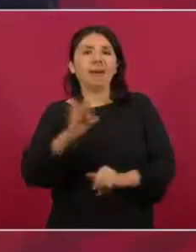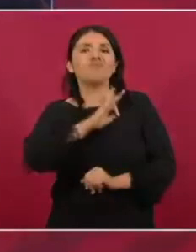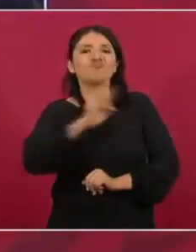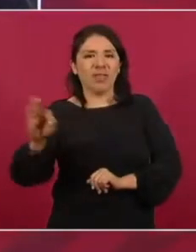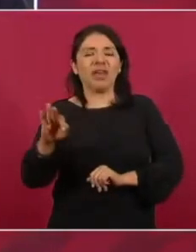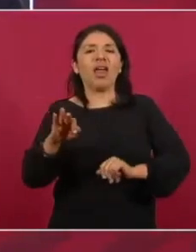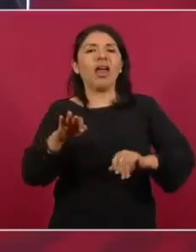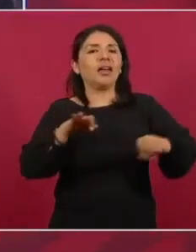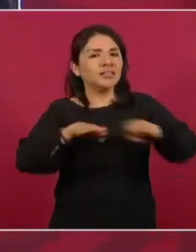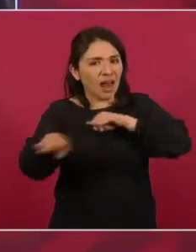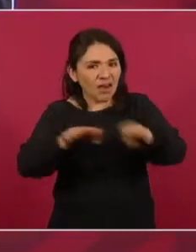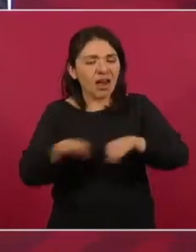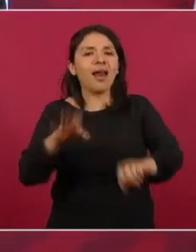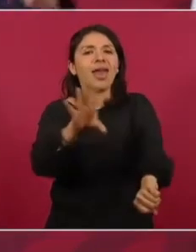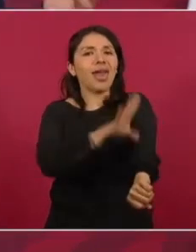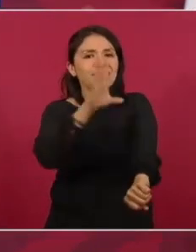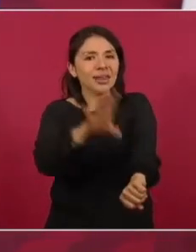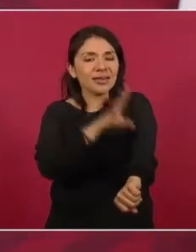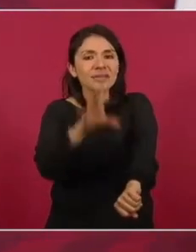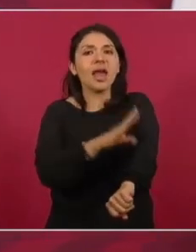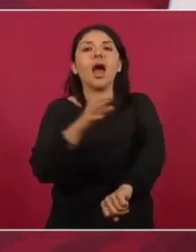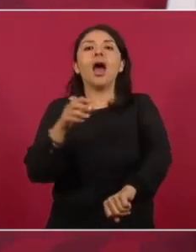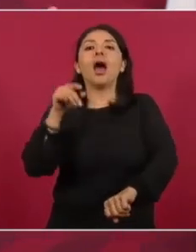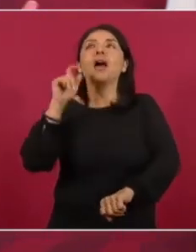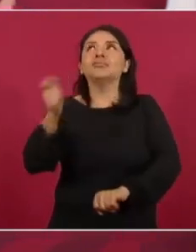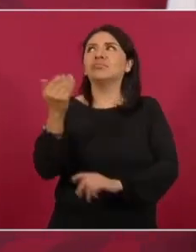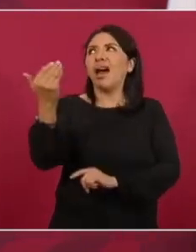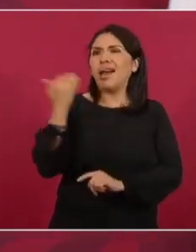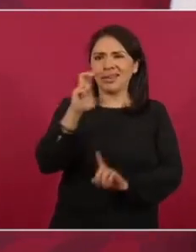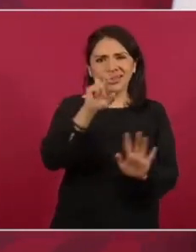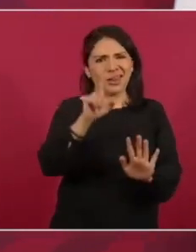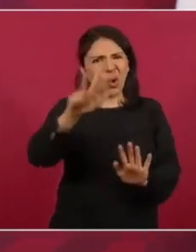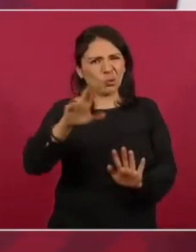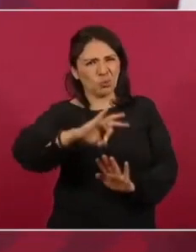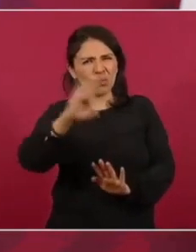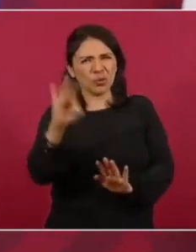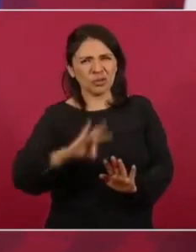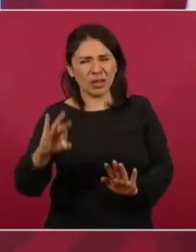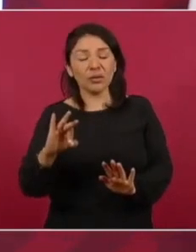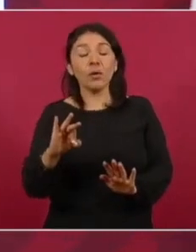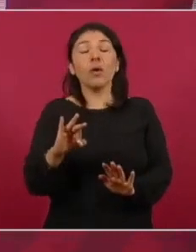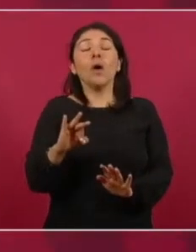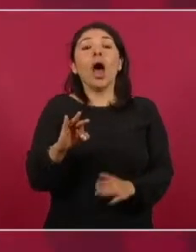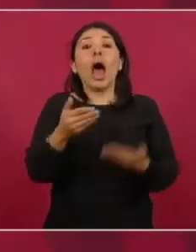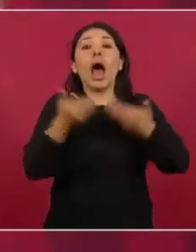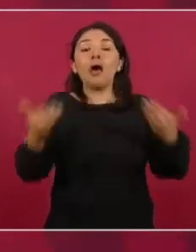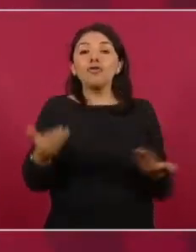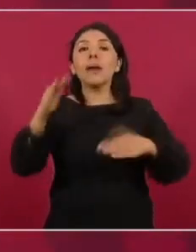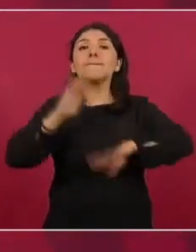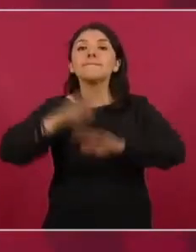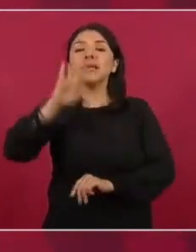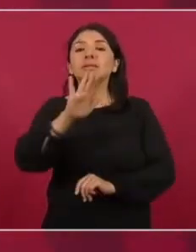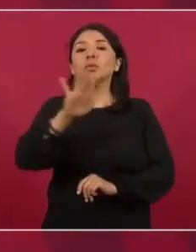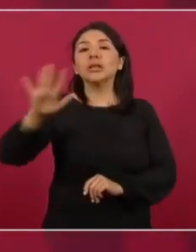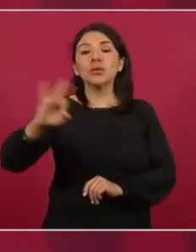energía, pasar del 38 por ciento al 55